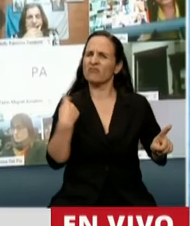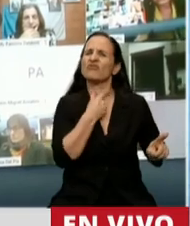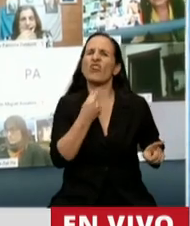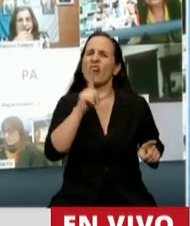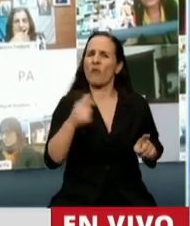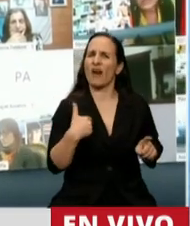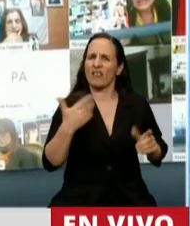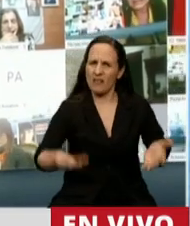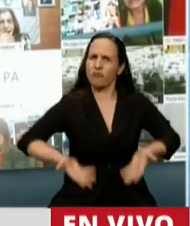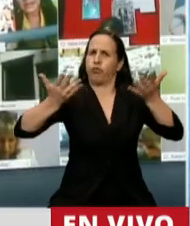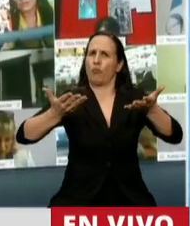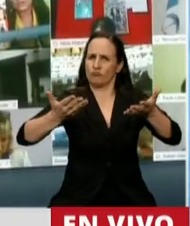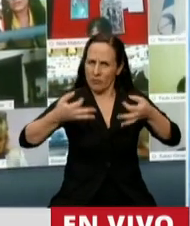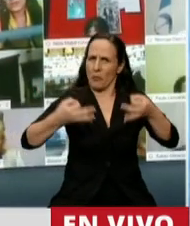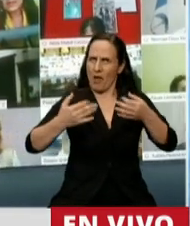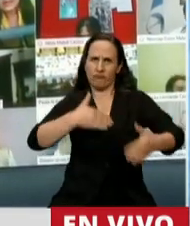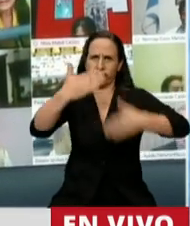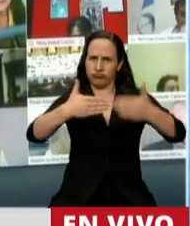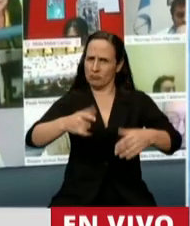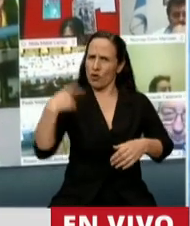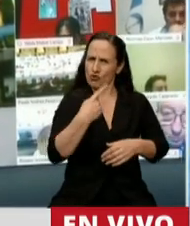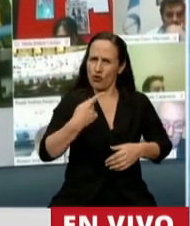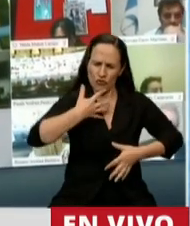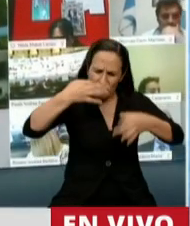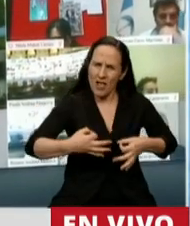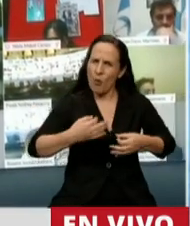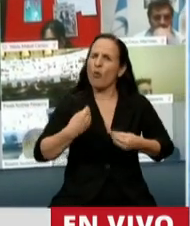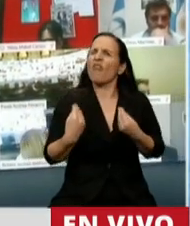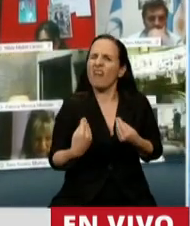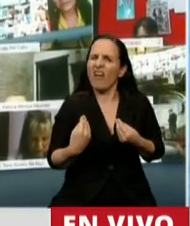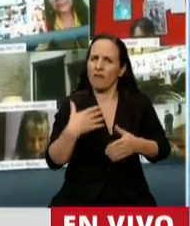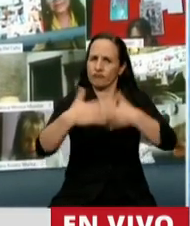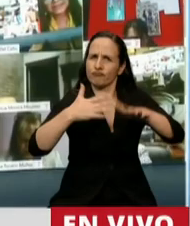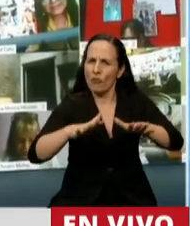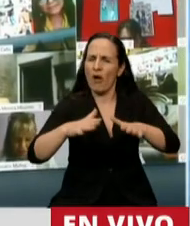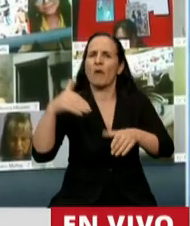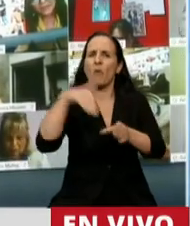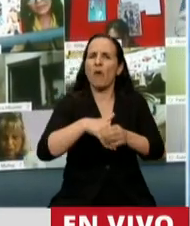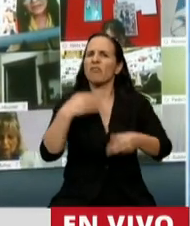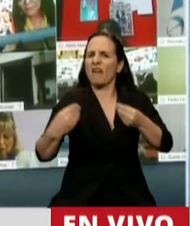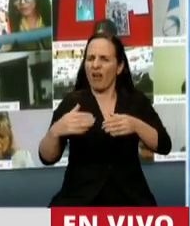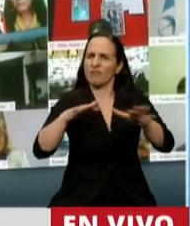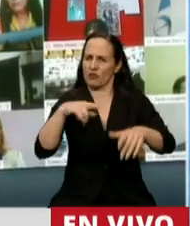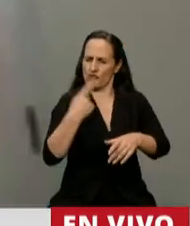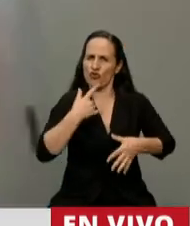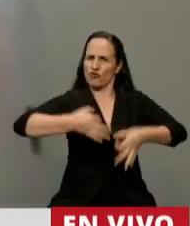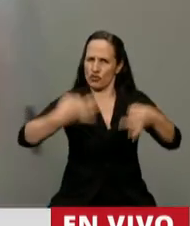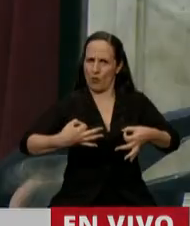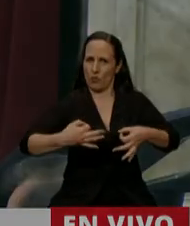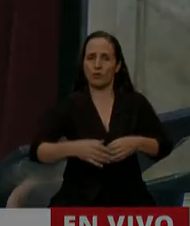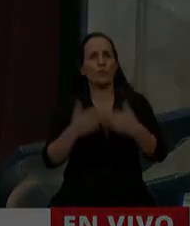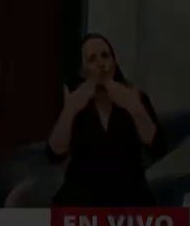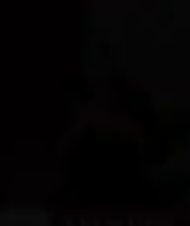de pie. Por eso estamos convencidos de lo que hacemos y de lo que votamos. Muchas gracias, señor Presidente. Gracias,